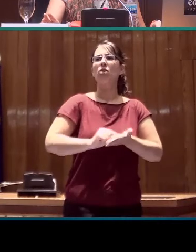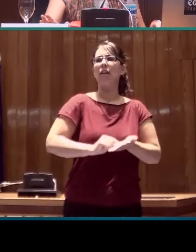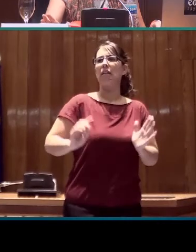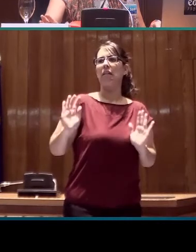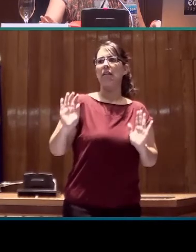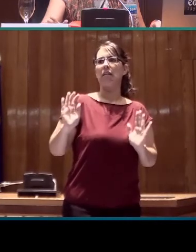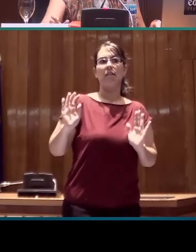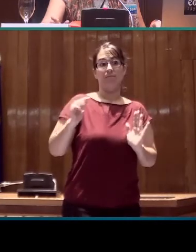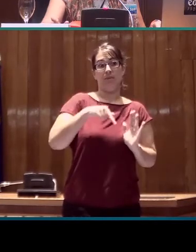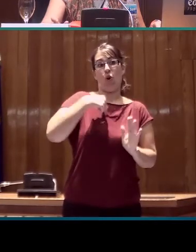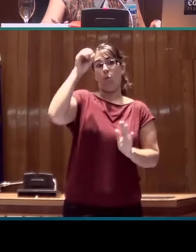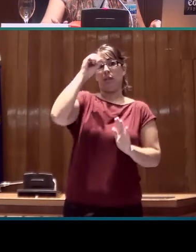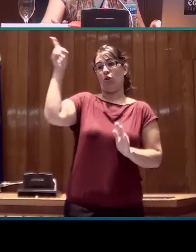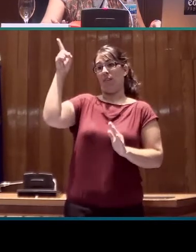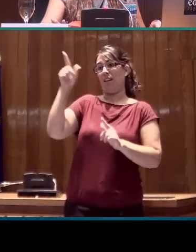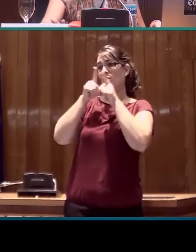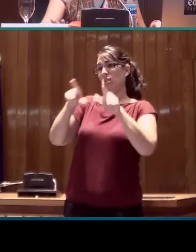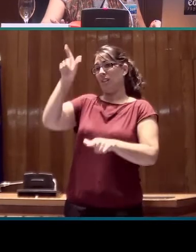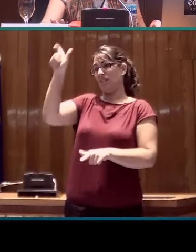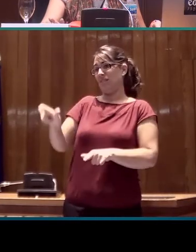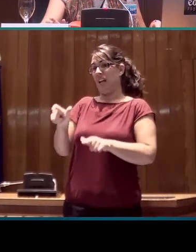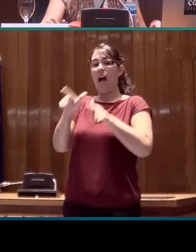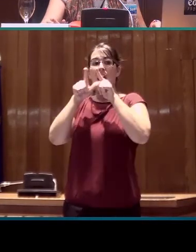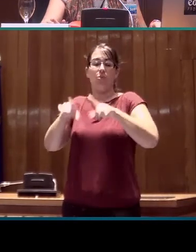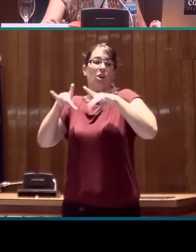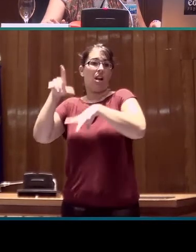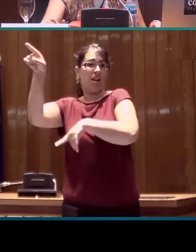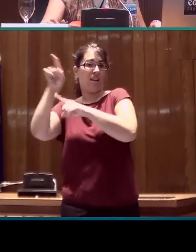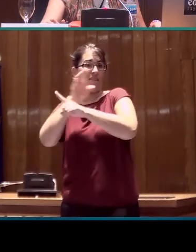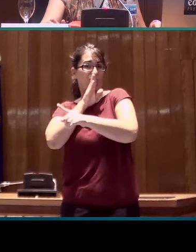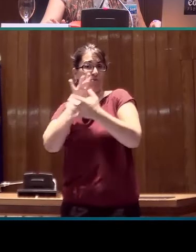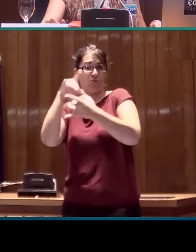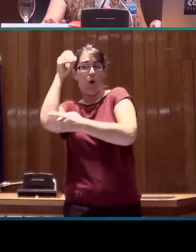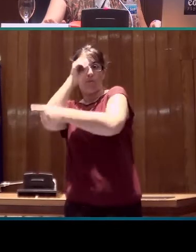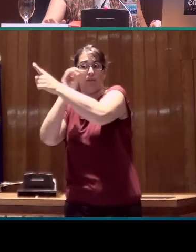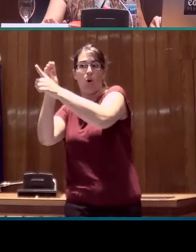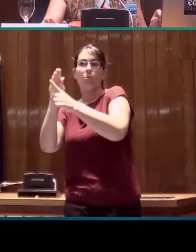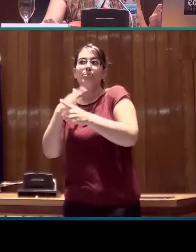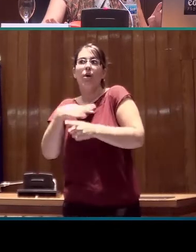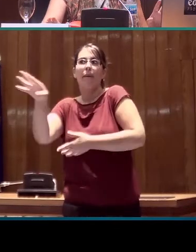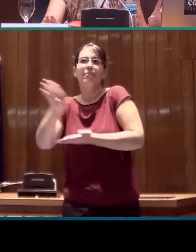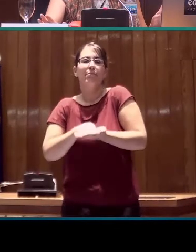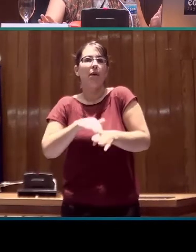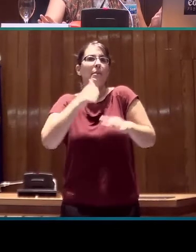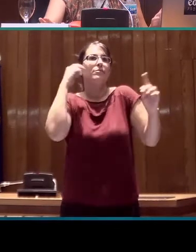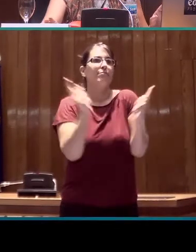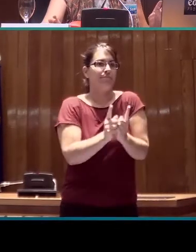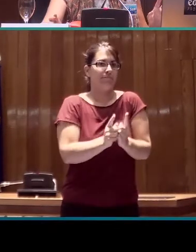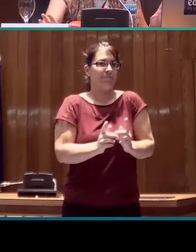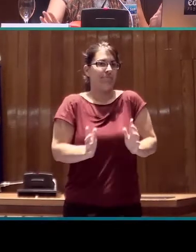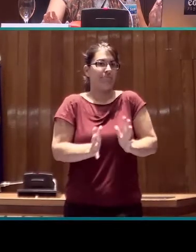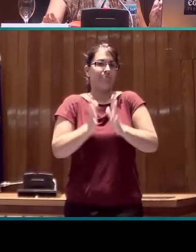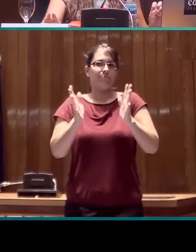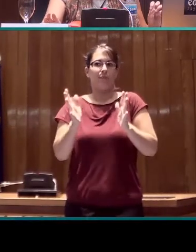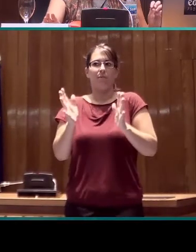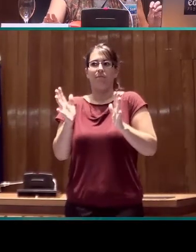los lingüistas australianos a los que me refería antes. Bien, entonces, lo dejo aquí en el aire como